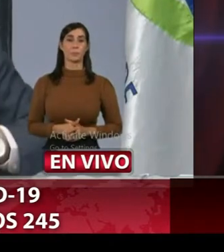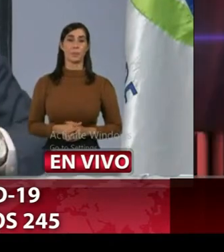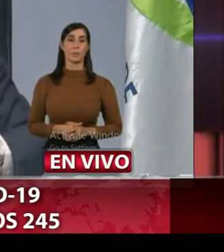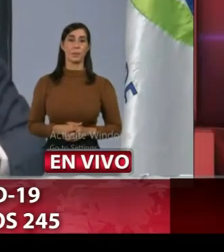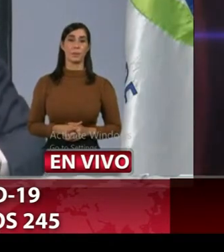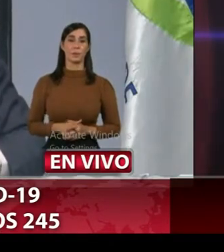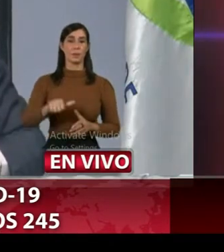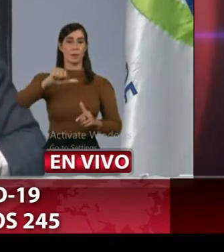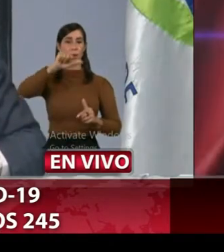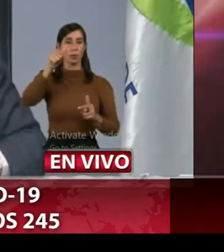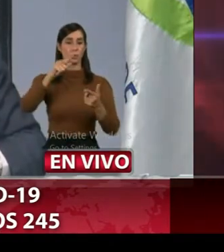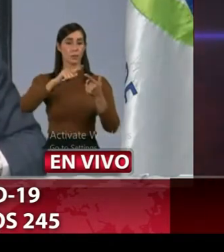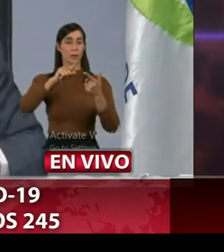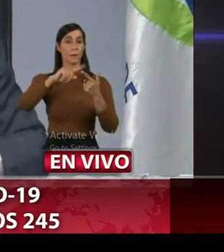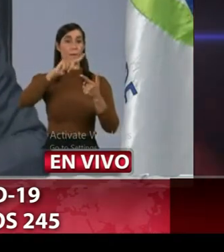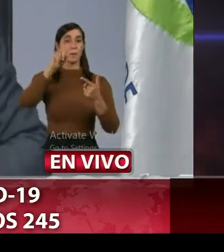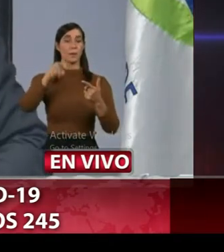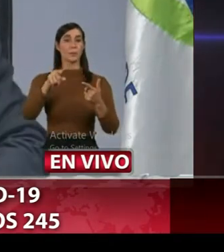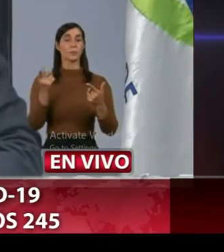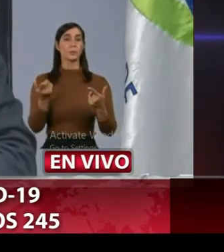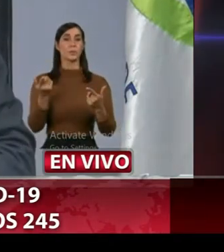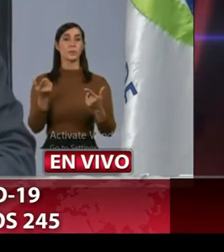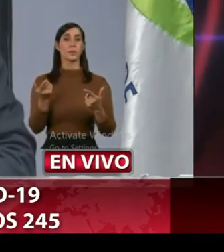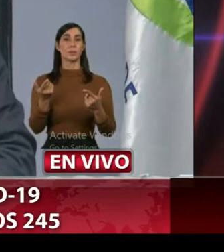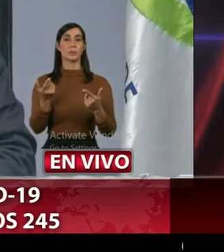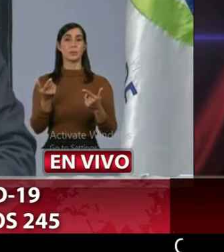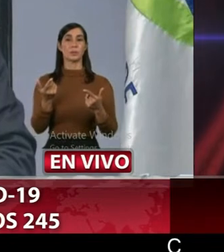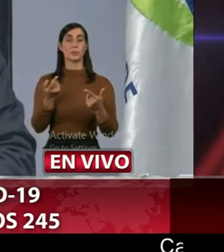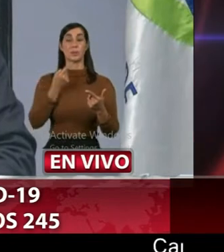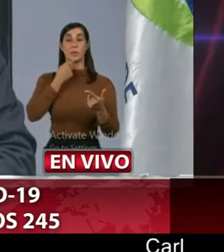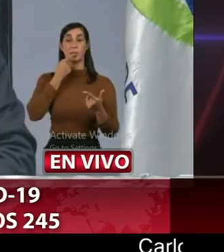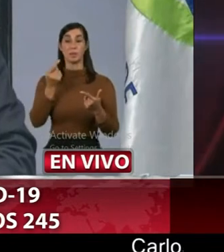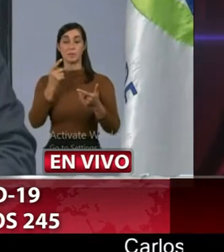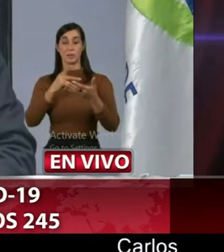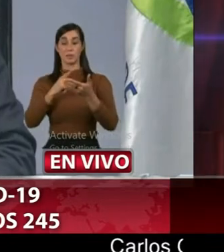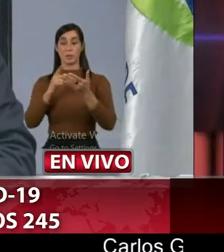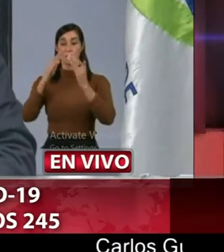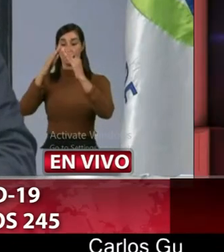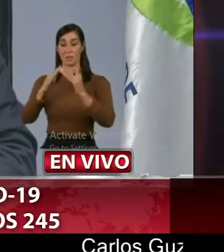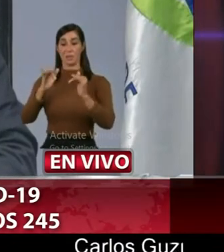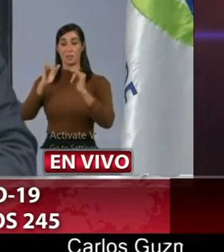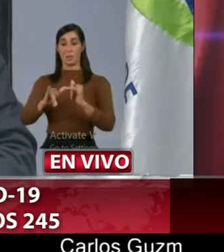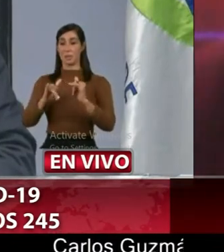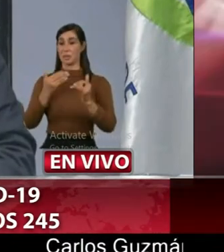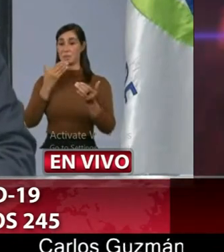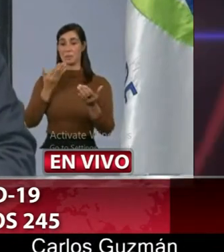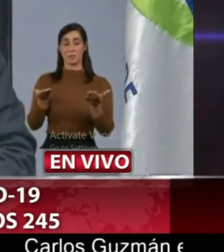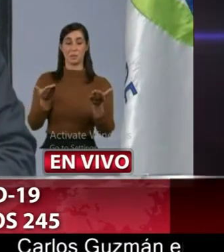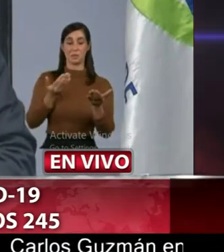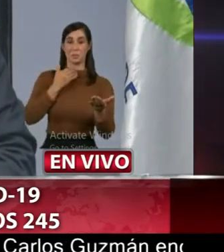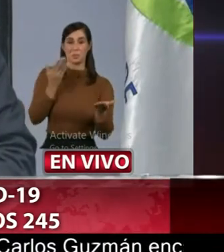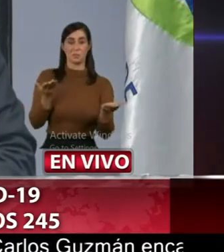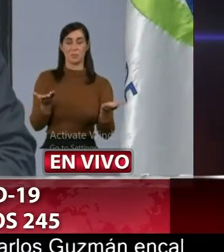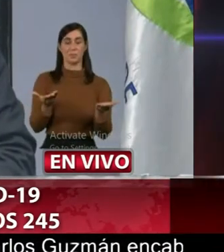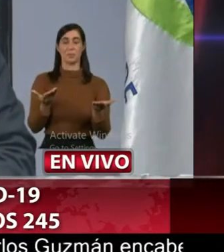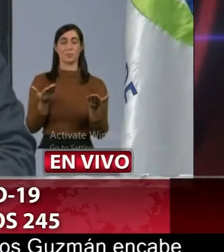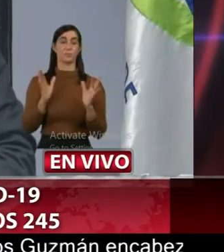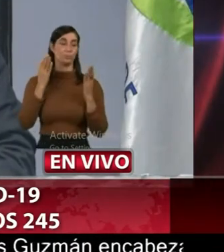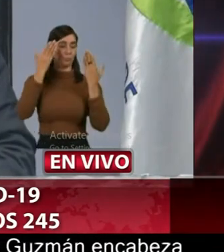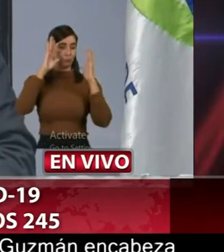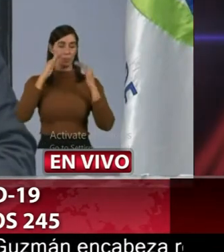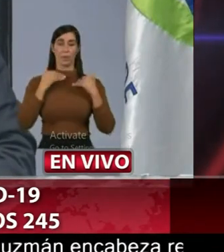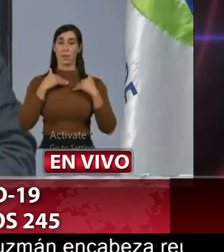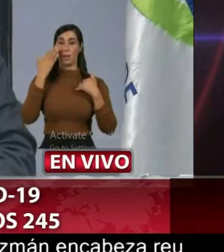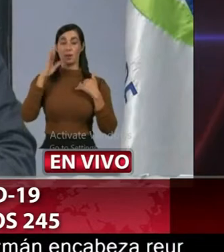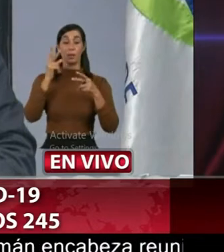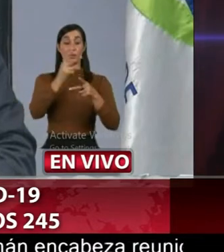la otra pregunta que me hacía sobre el fracaso o no mire yo no soy he sido cuidadoso